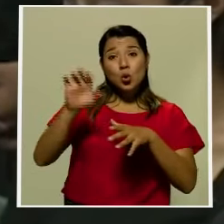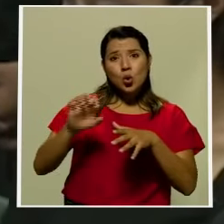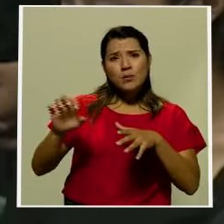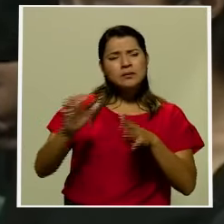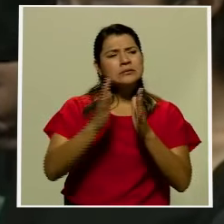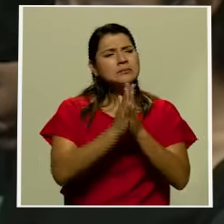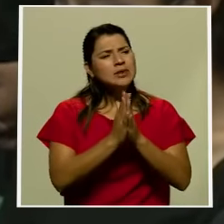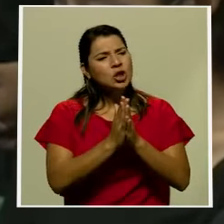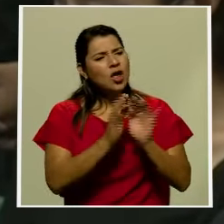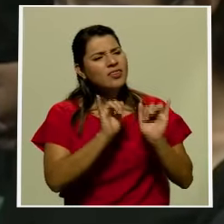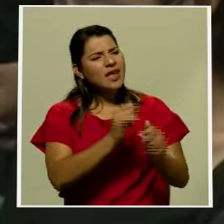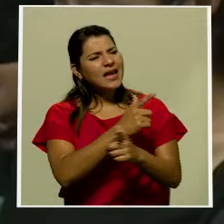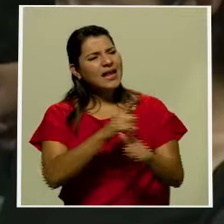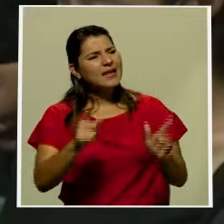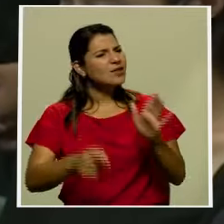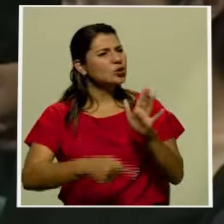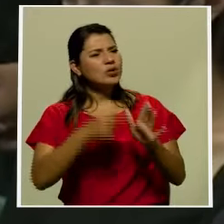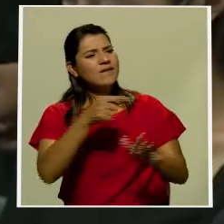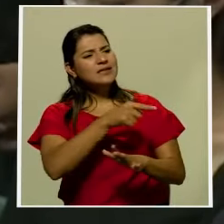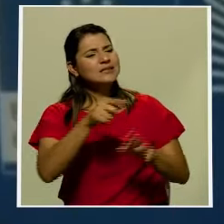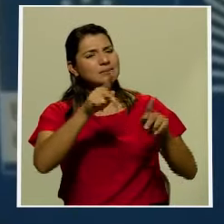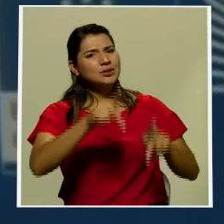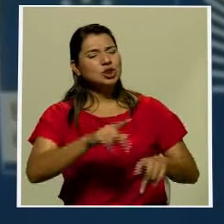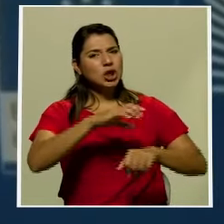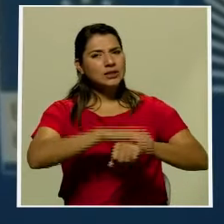liberación inmediata de los detenidos.